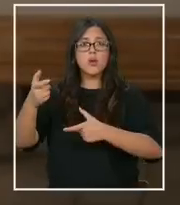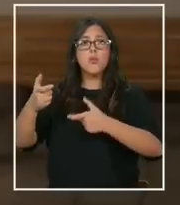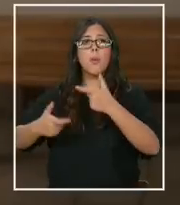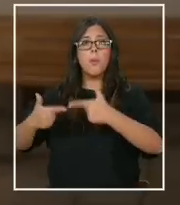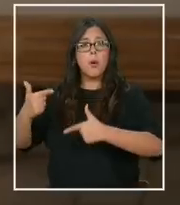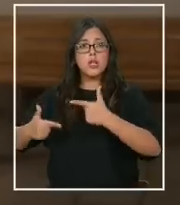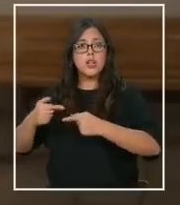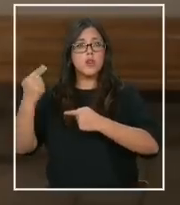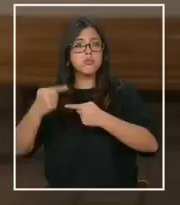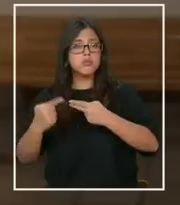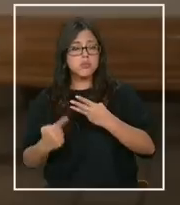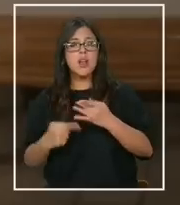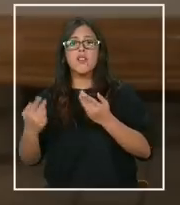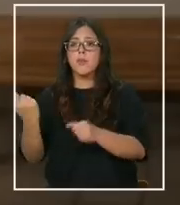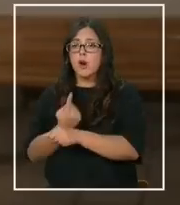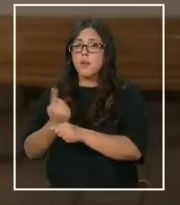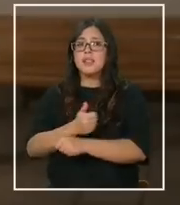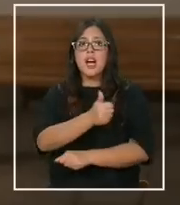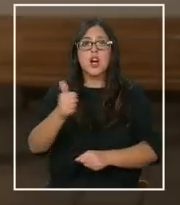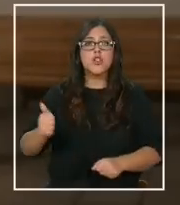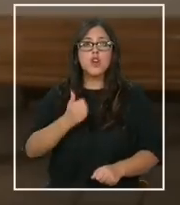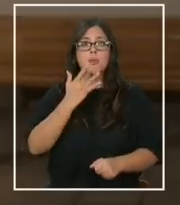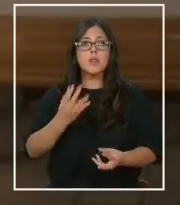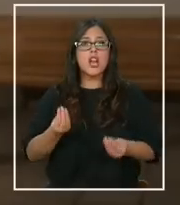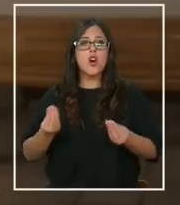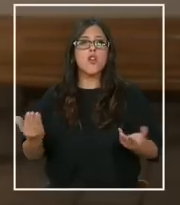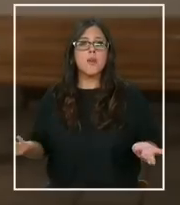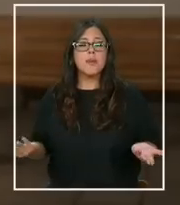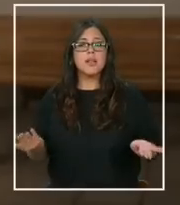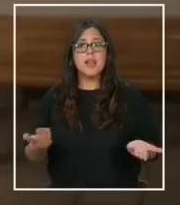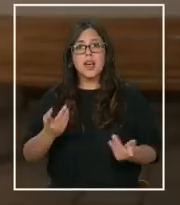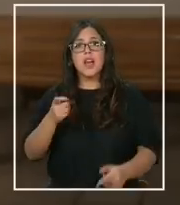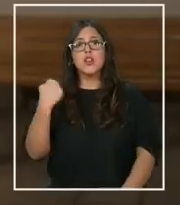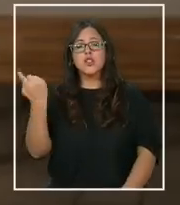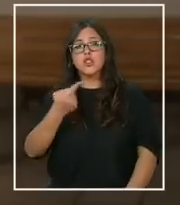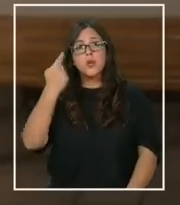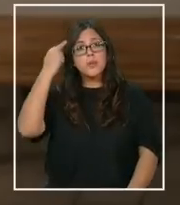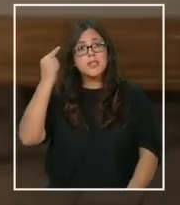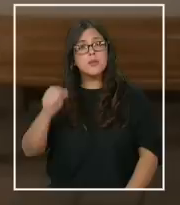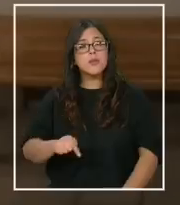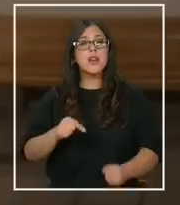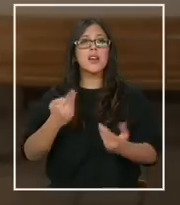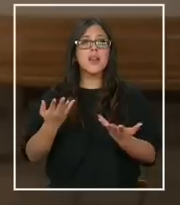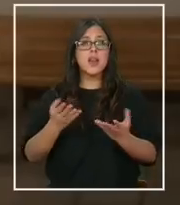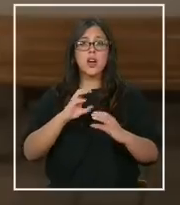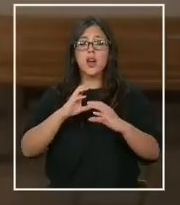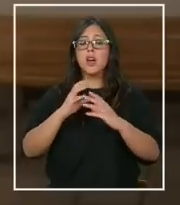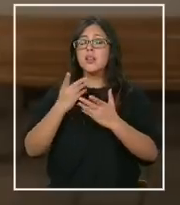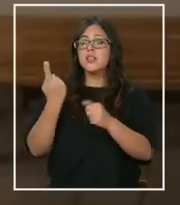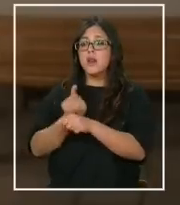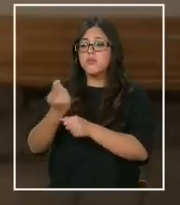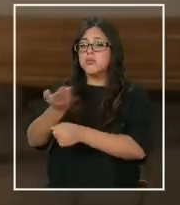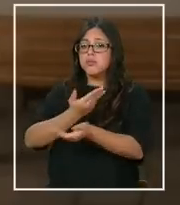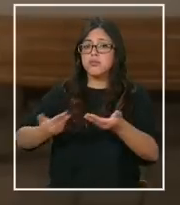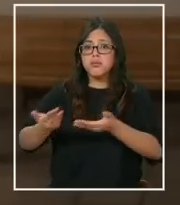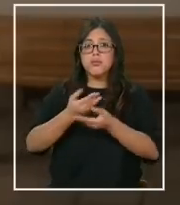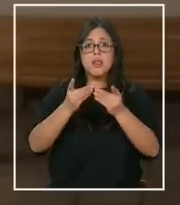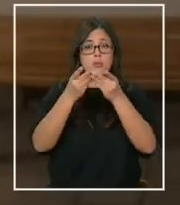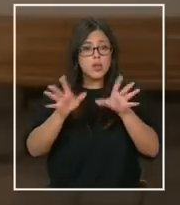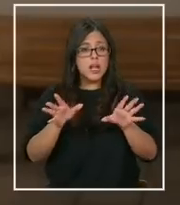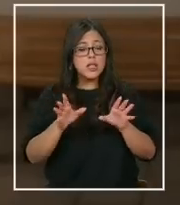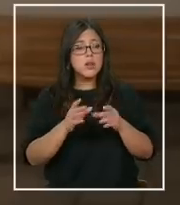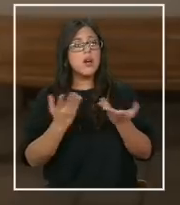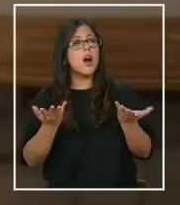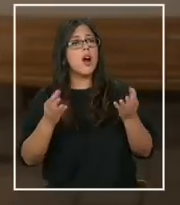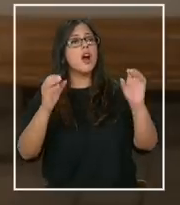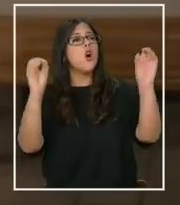políticos y vamos a conversar con todos porque obviamente creemos que el diálogo democrático consiste en que se escuchen distintos puntos de vista